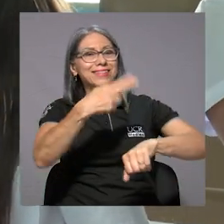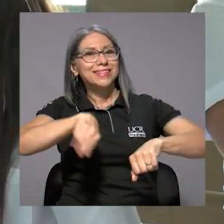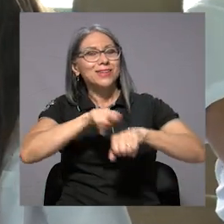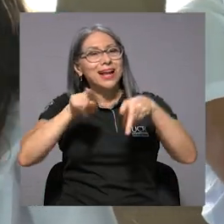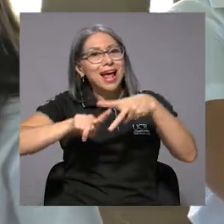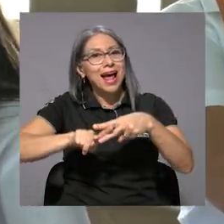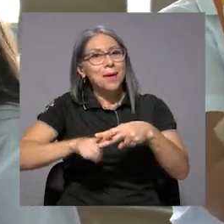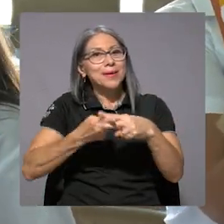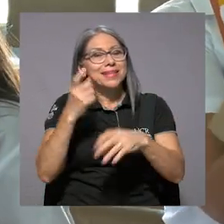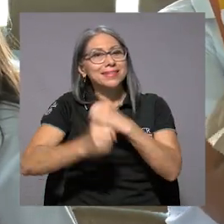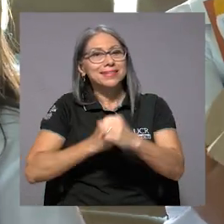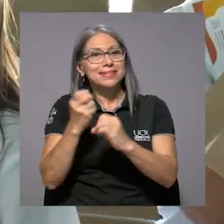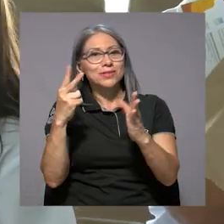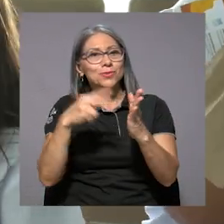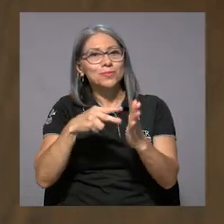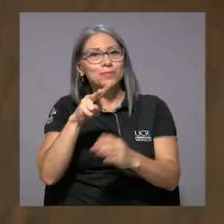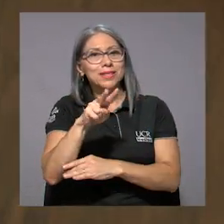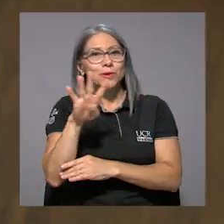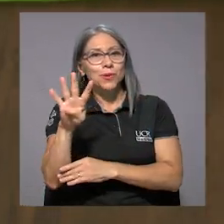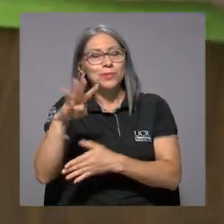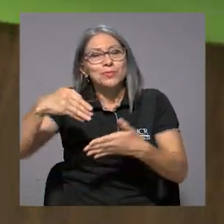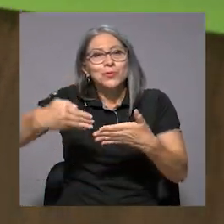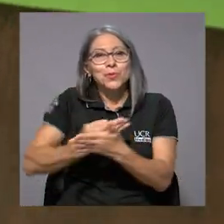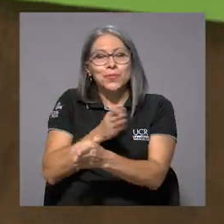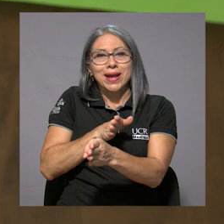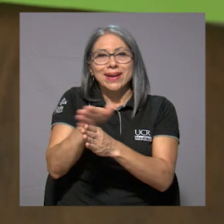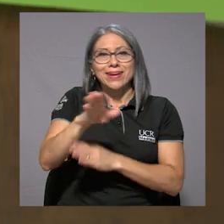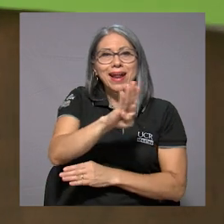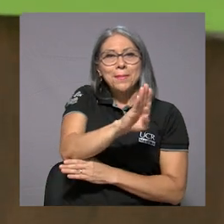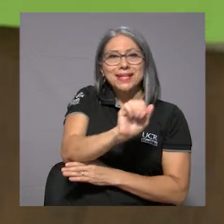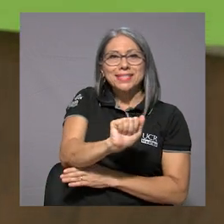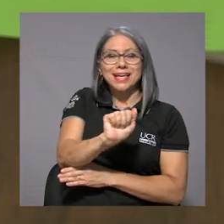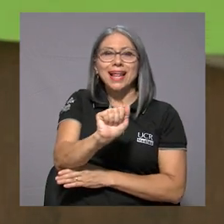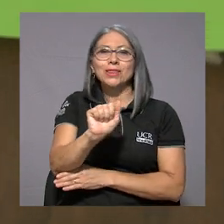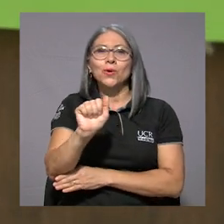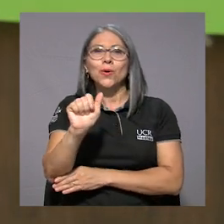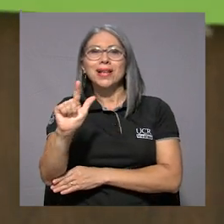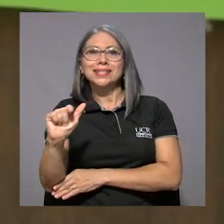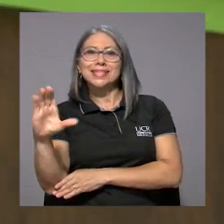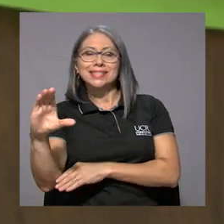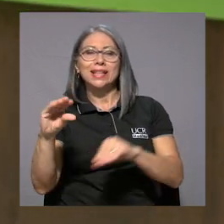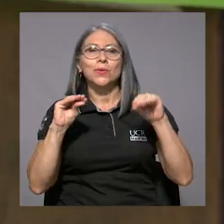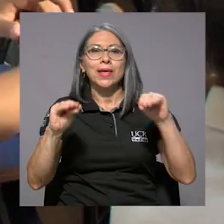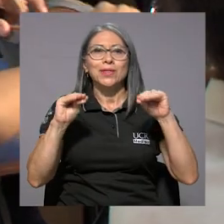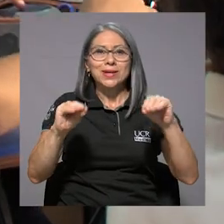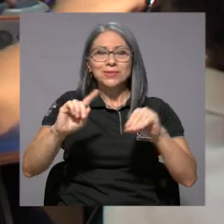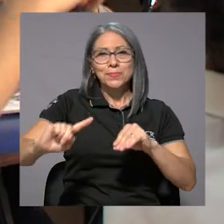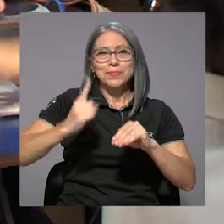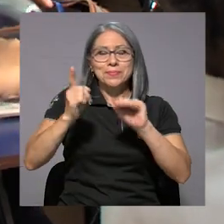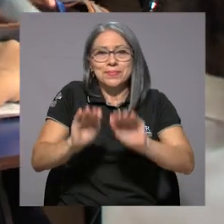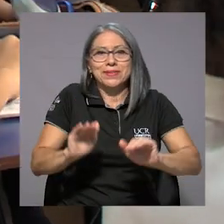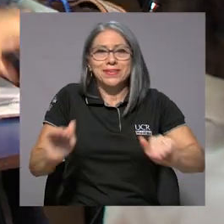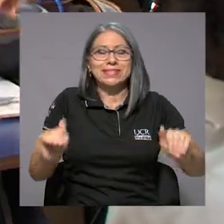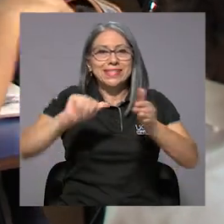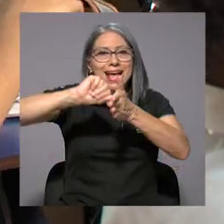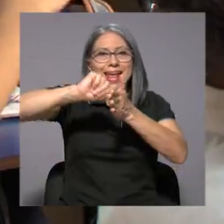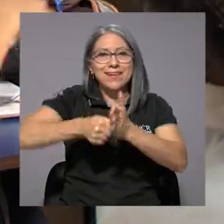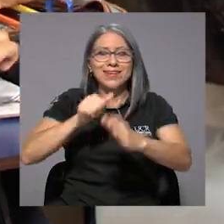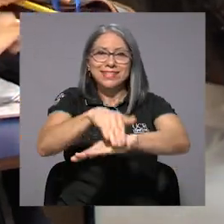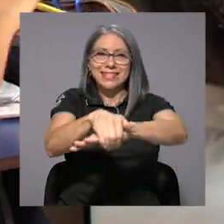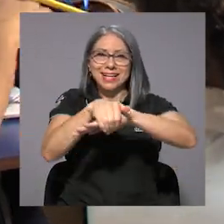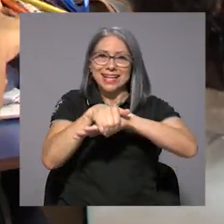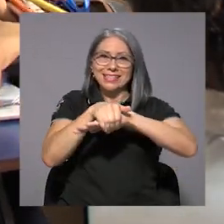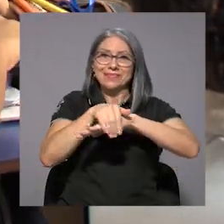nacional a partir del 2024 la nueva carrera de bachillerato y licenciatura en educación de la primera infancia con